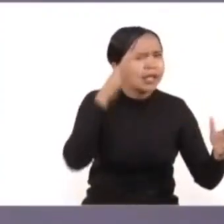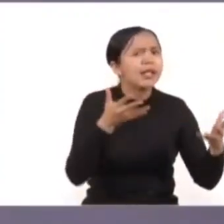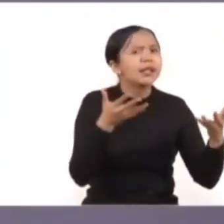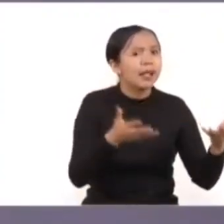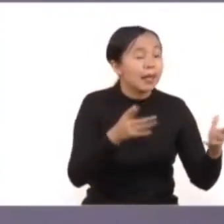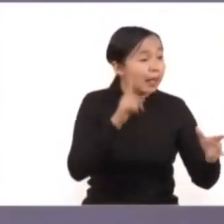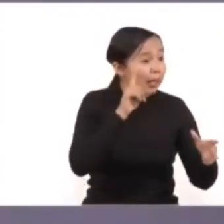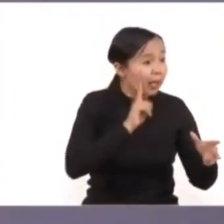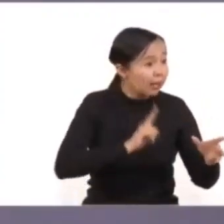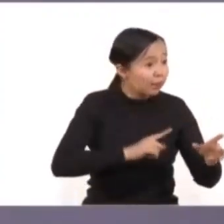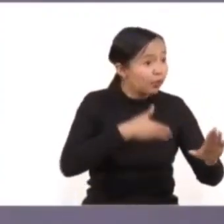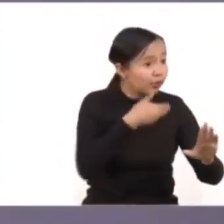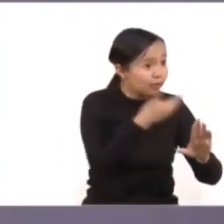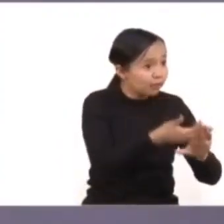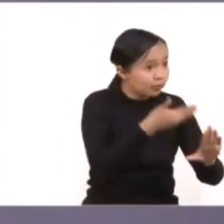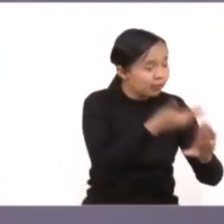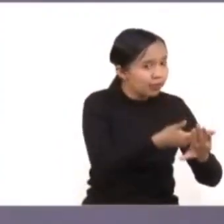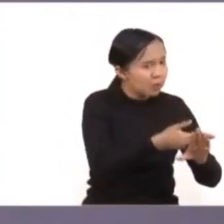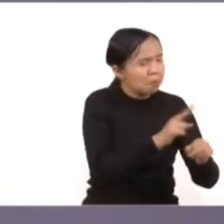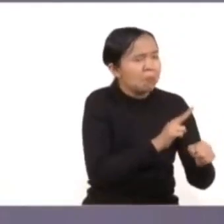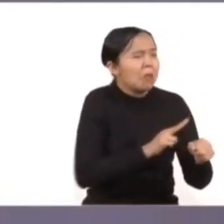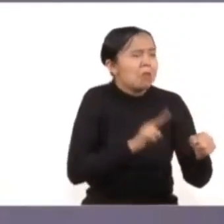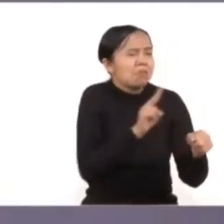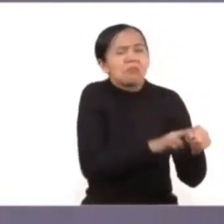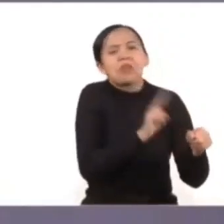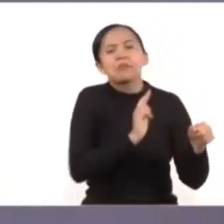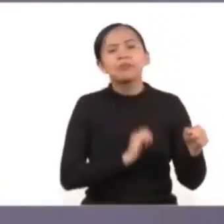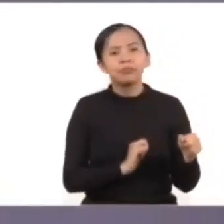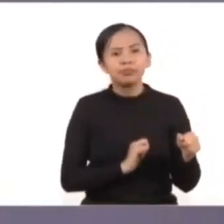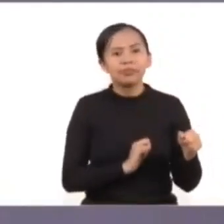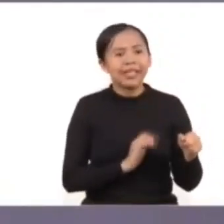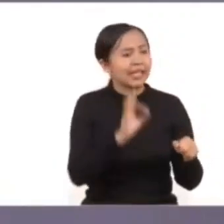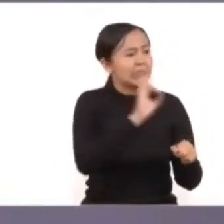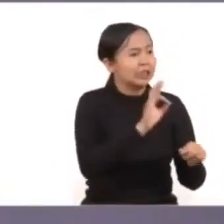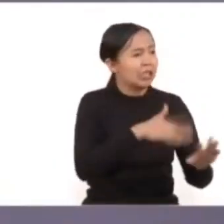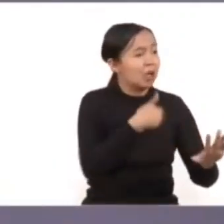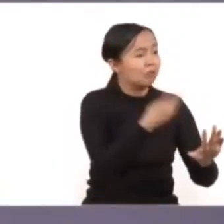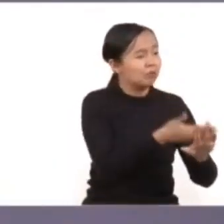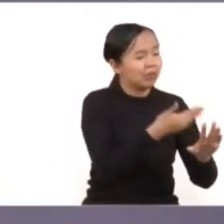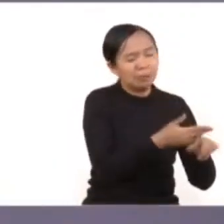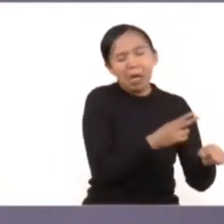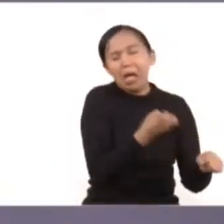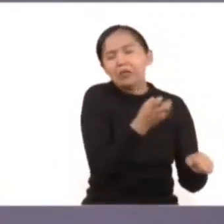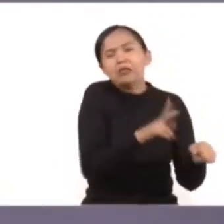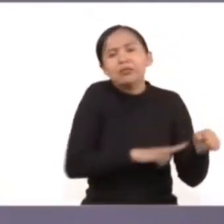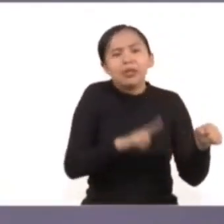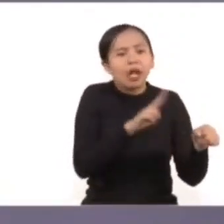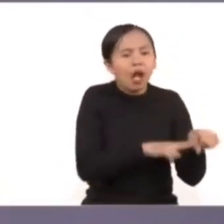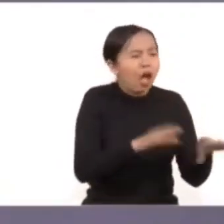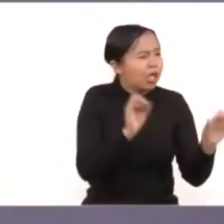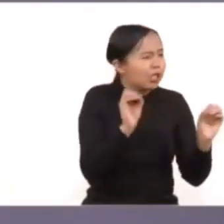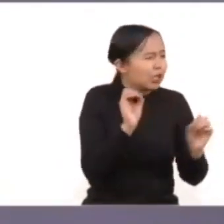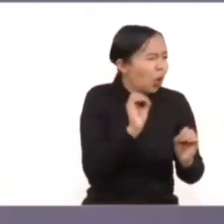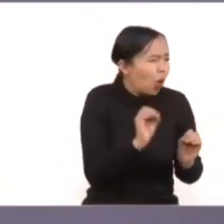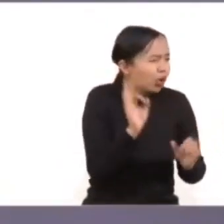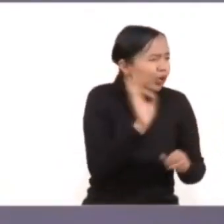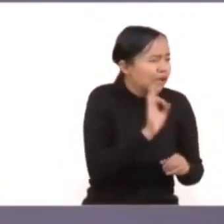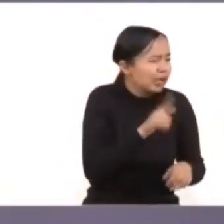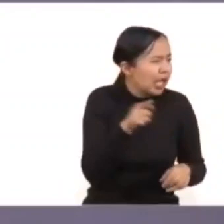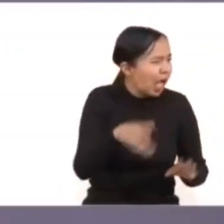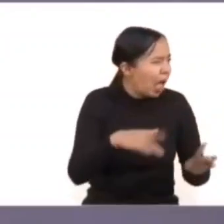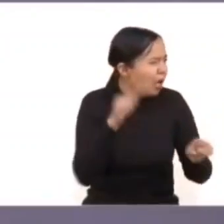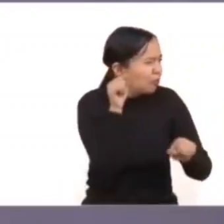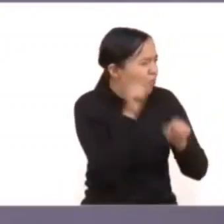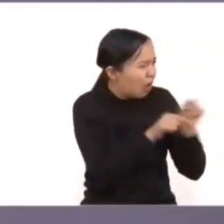violentar a una mujer es normal, que si alguien las violenta es normal, que si alguien las humilla públicamente es